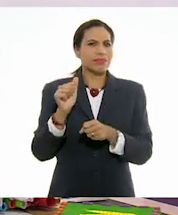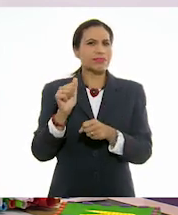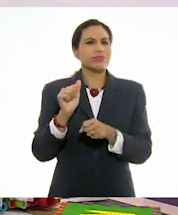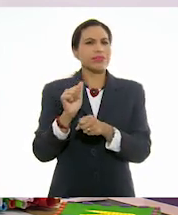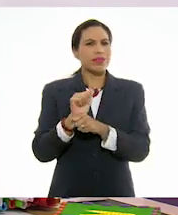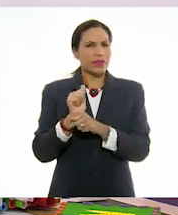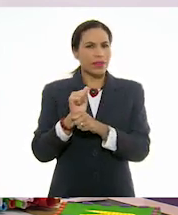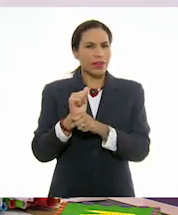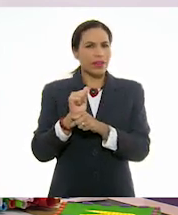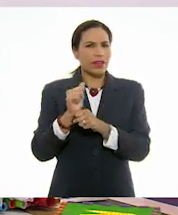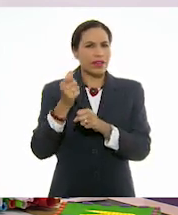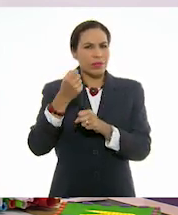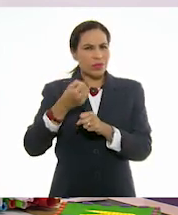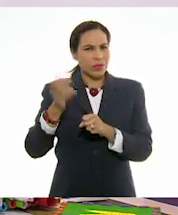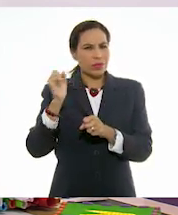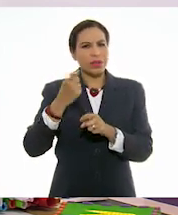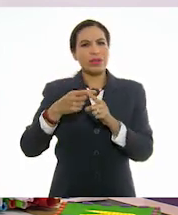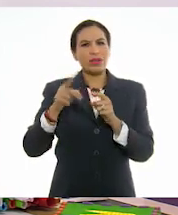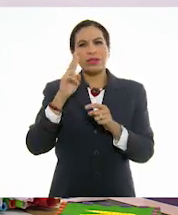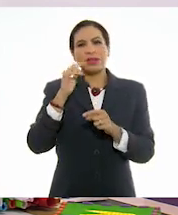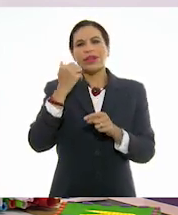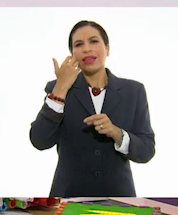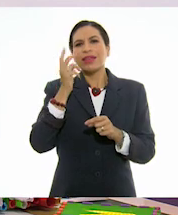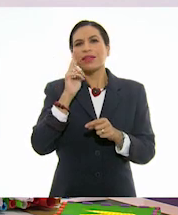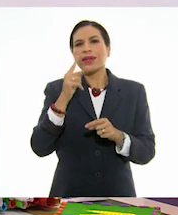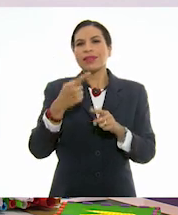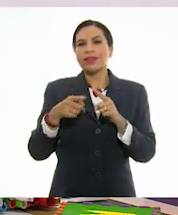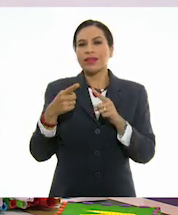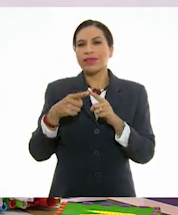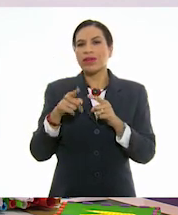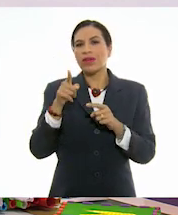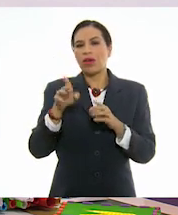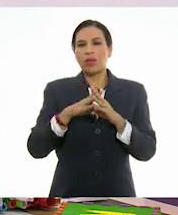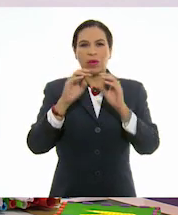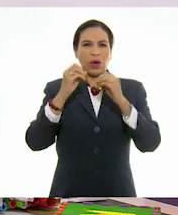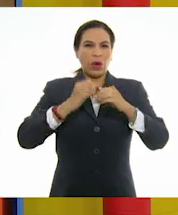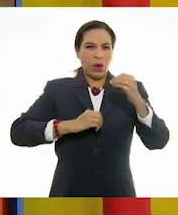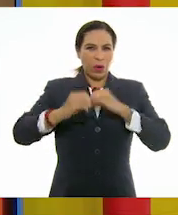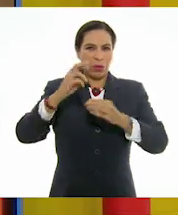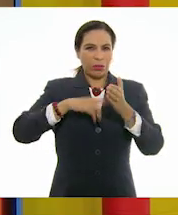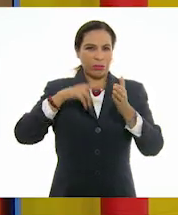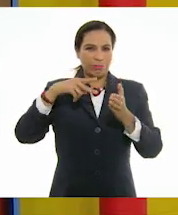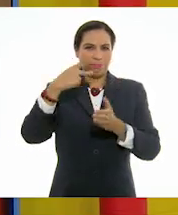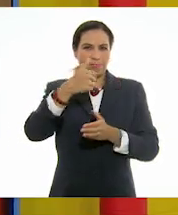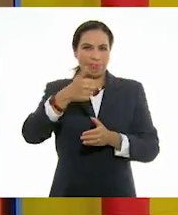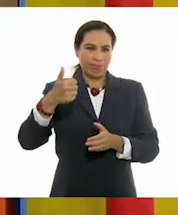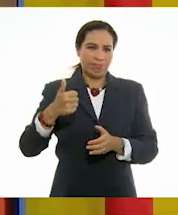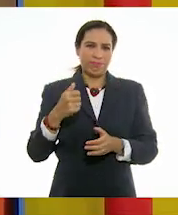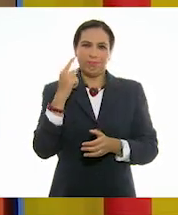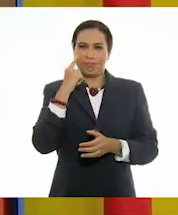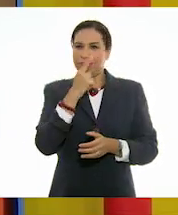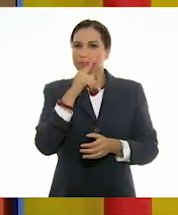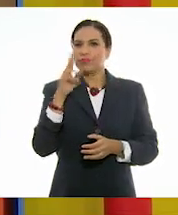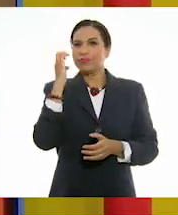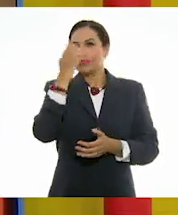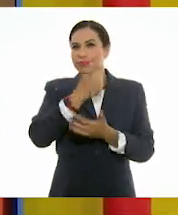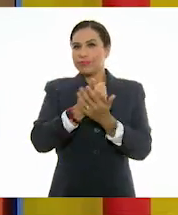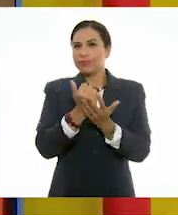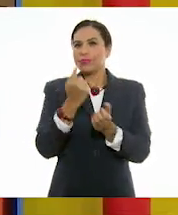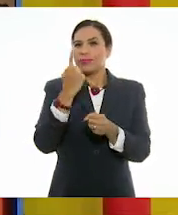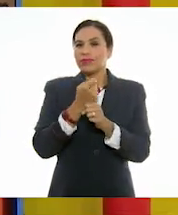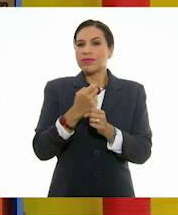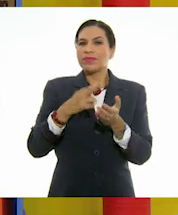principios de acuerdo a lo que ellos quieren expresar en sus obras artísticas? Tienes toda la razón, pero a ver, analizando la primer